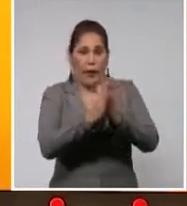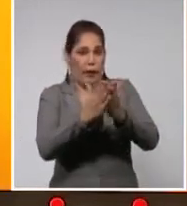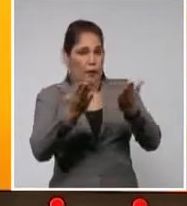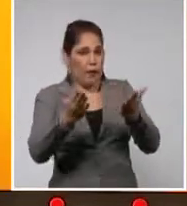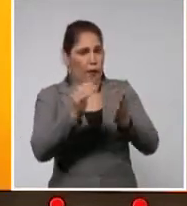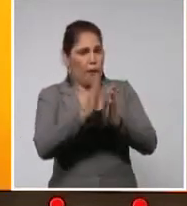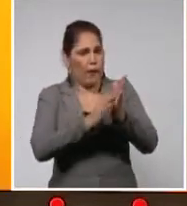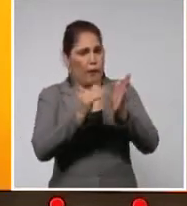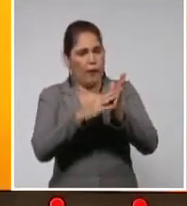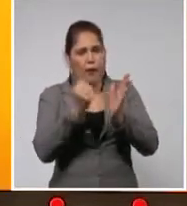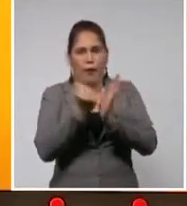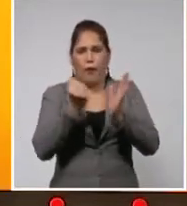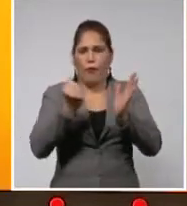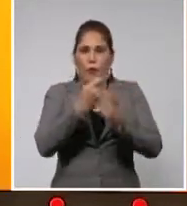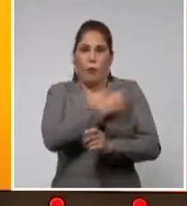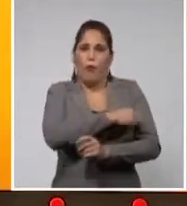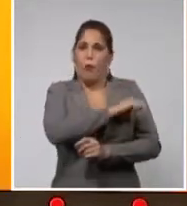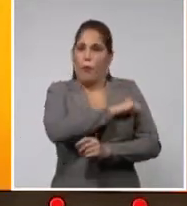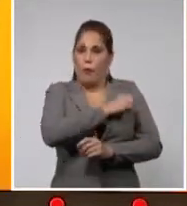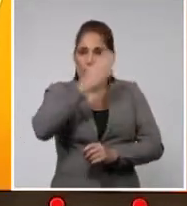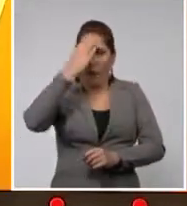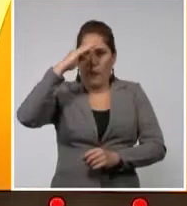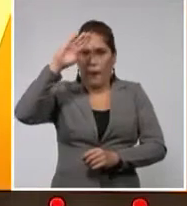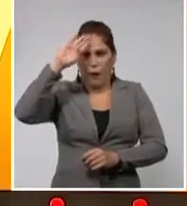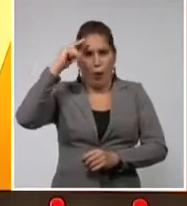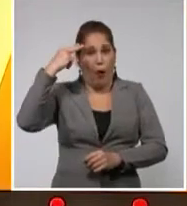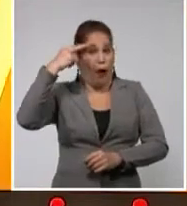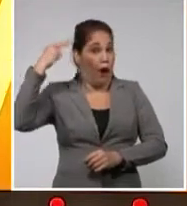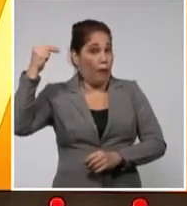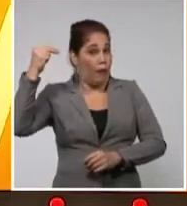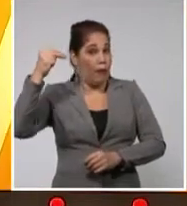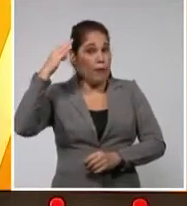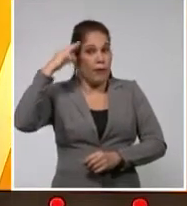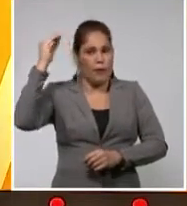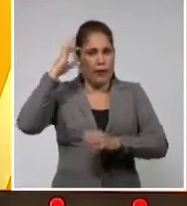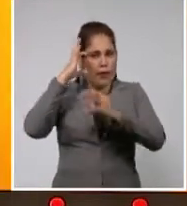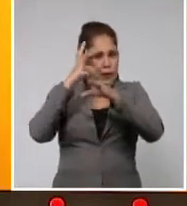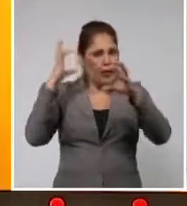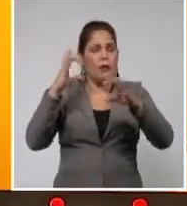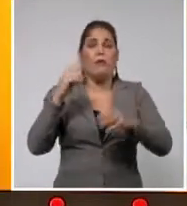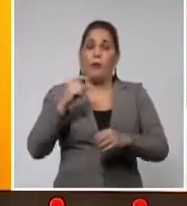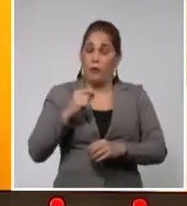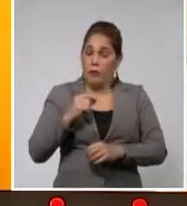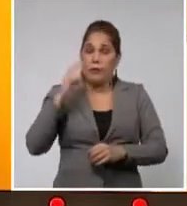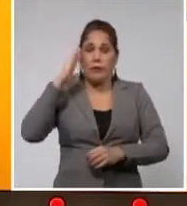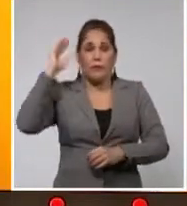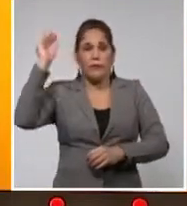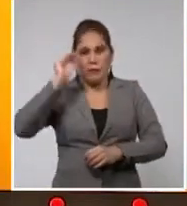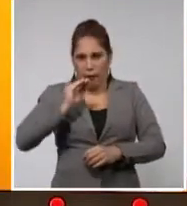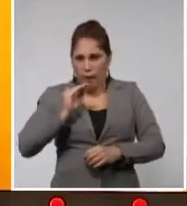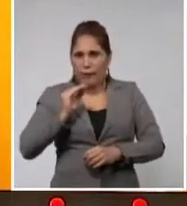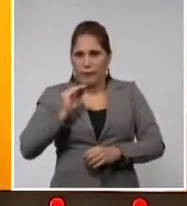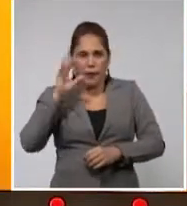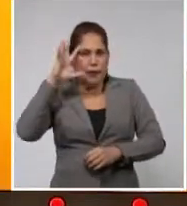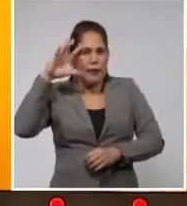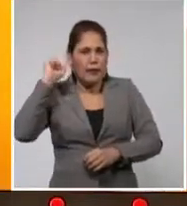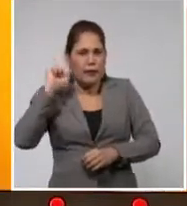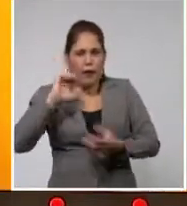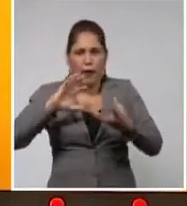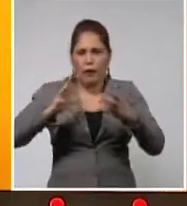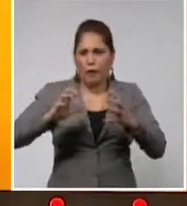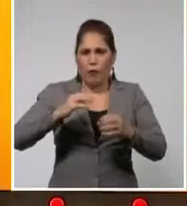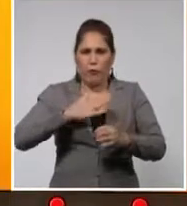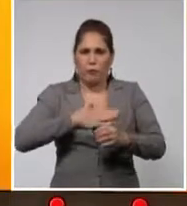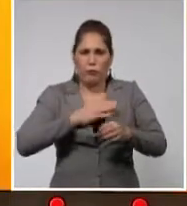meses nos han confirmado que el público cubano no solo tiene avidez por conocer, sino que cuenta con instrucción suficiente para entender los misterios